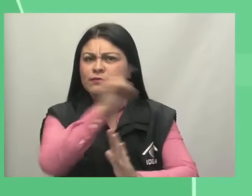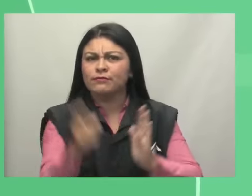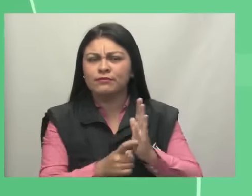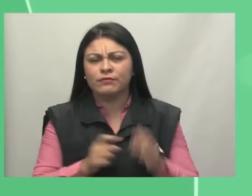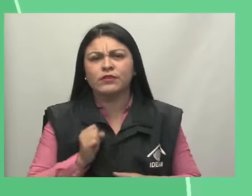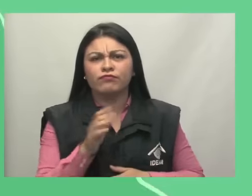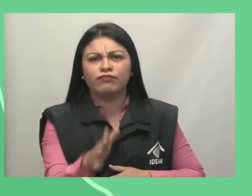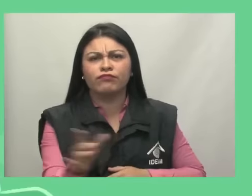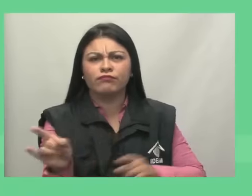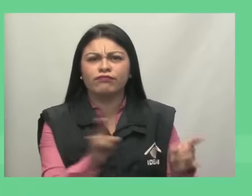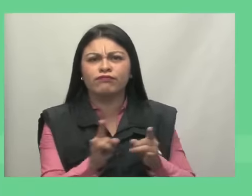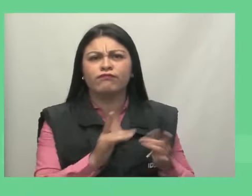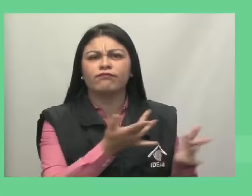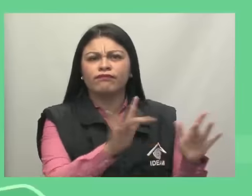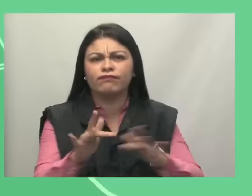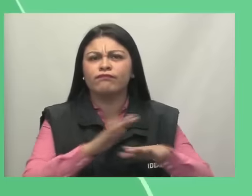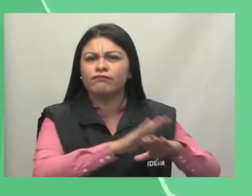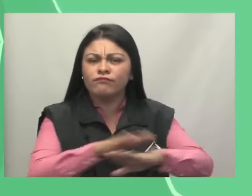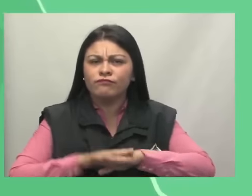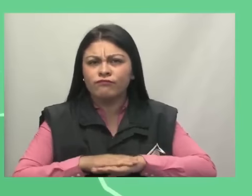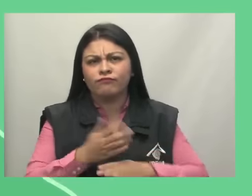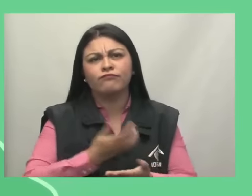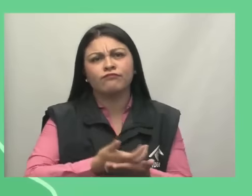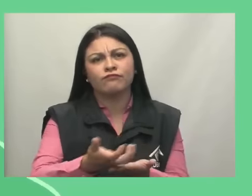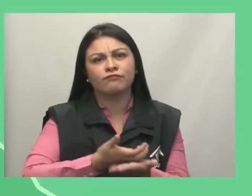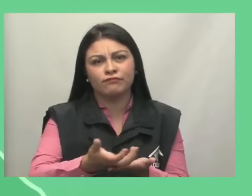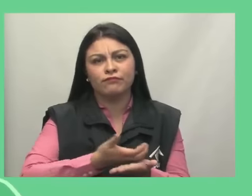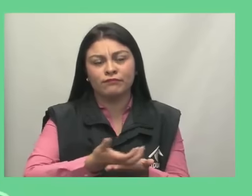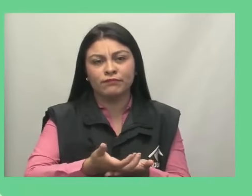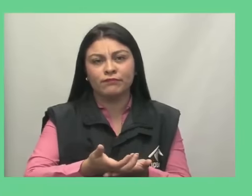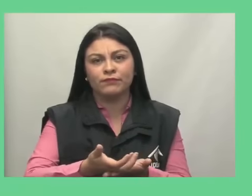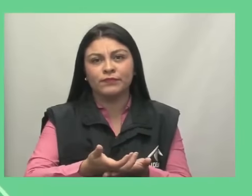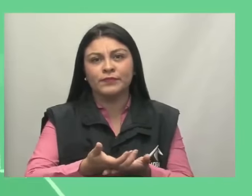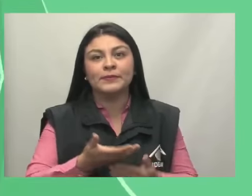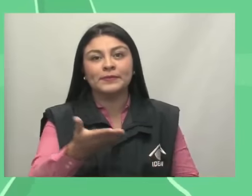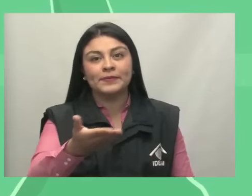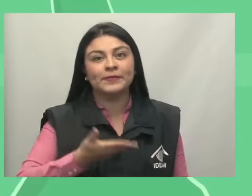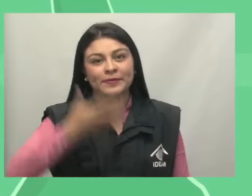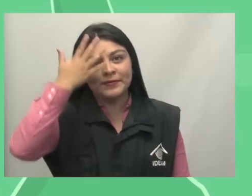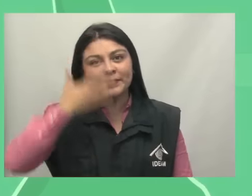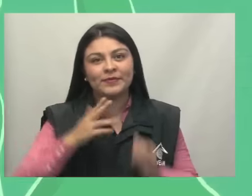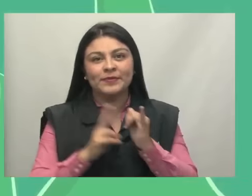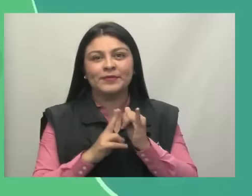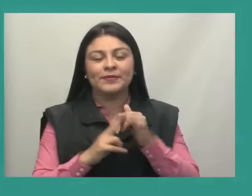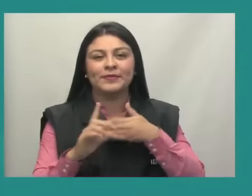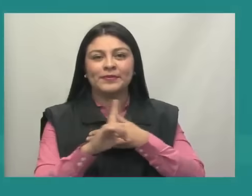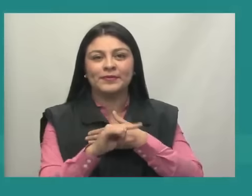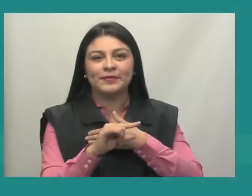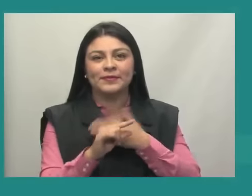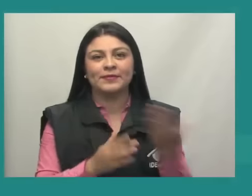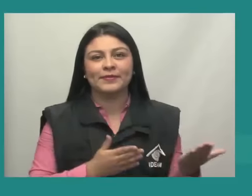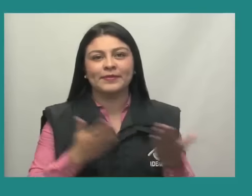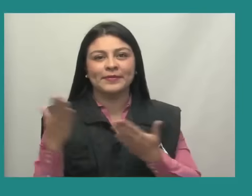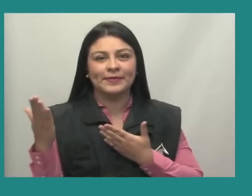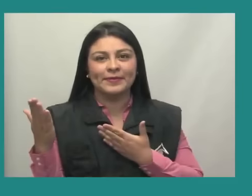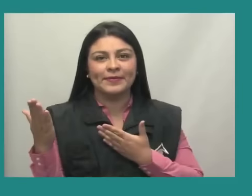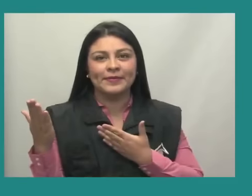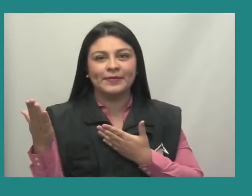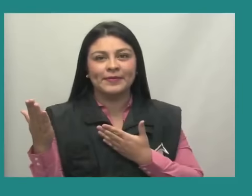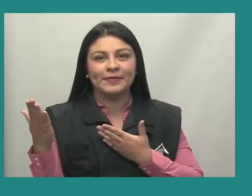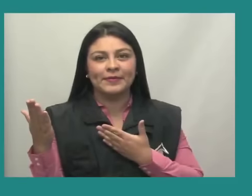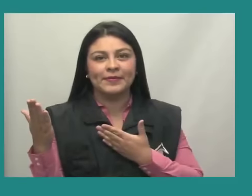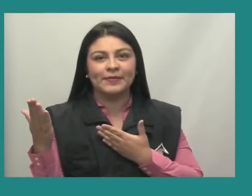Información en tiempo real, detallada, satelital, recomendaciones y muchas opciones de interacción. Síganos a través de nuestras redes sociales.